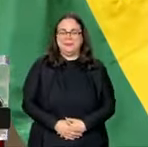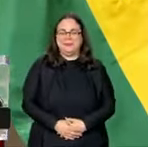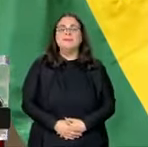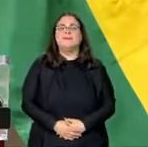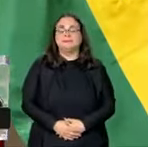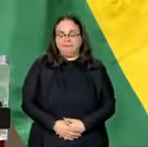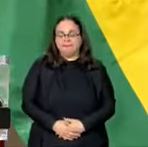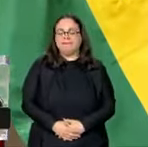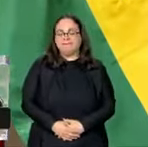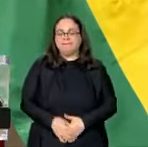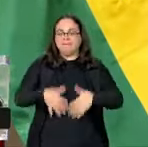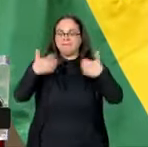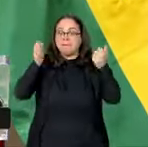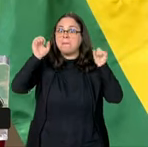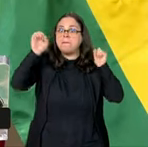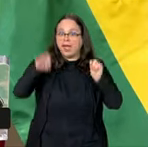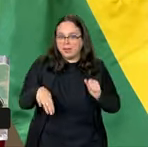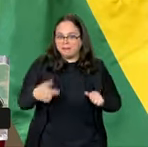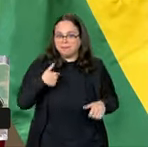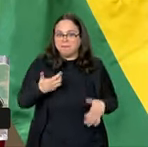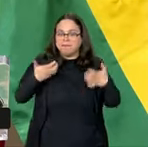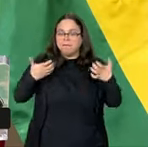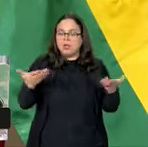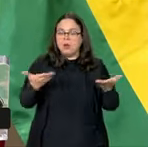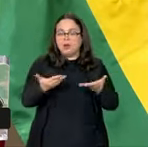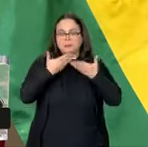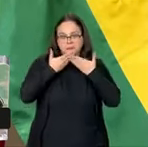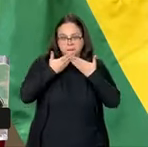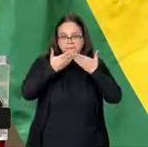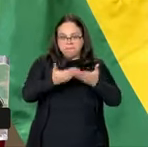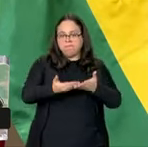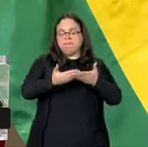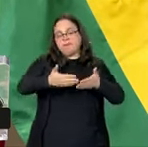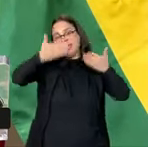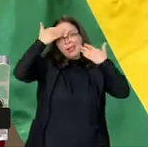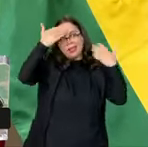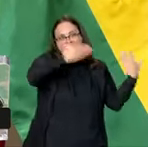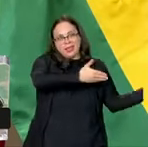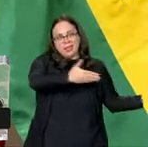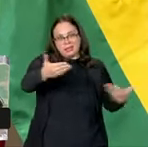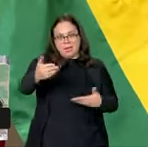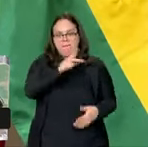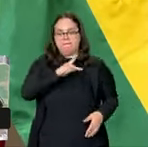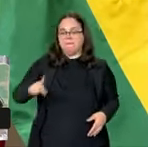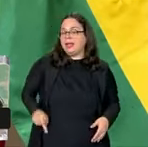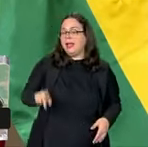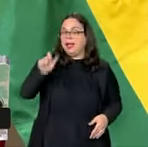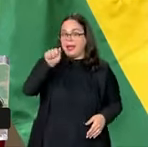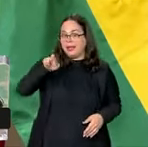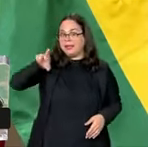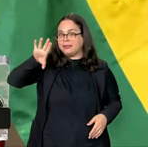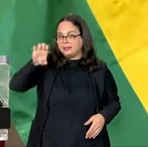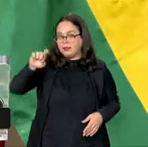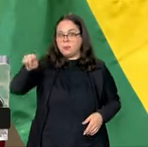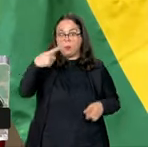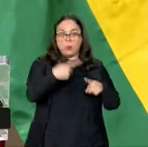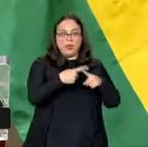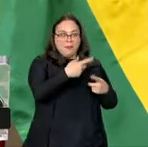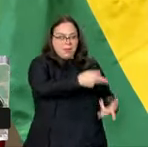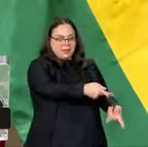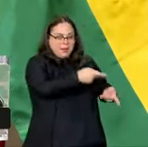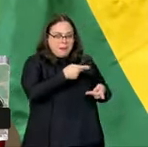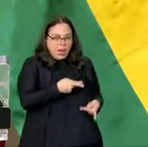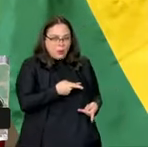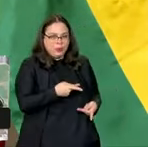Bien, yo quiero comenzar agradeciendo al presidente Arce por me recibir en este momento